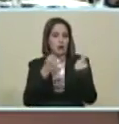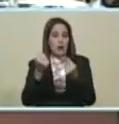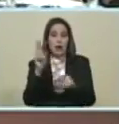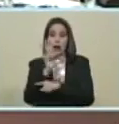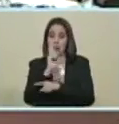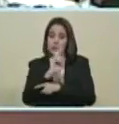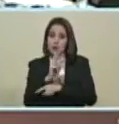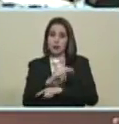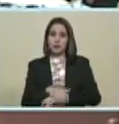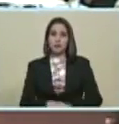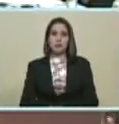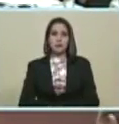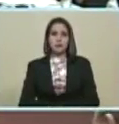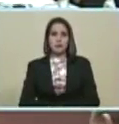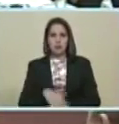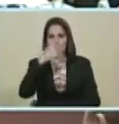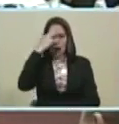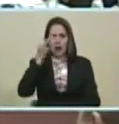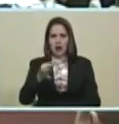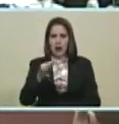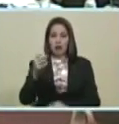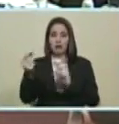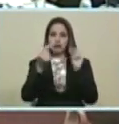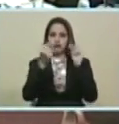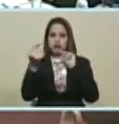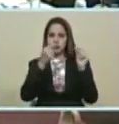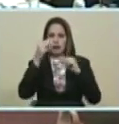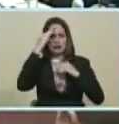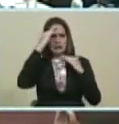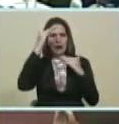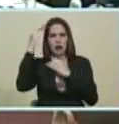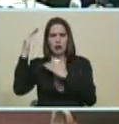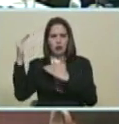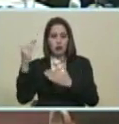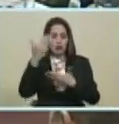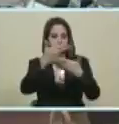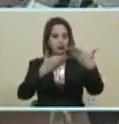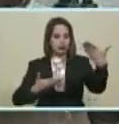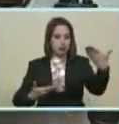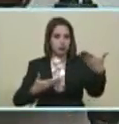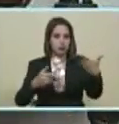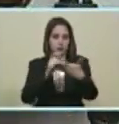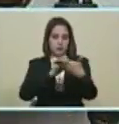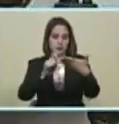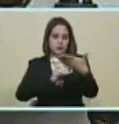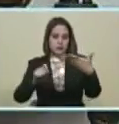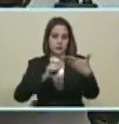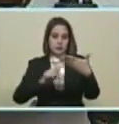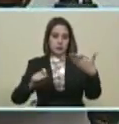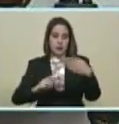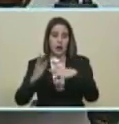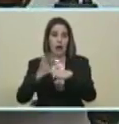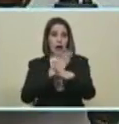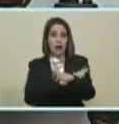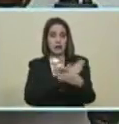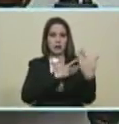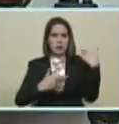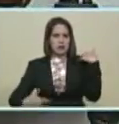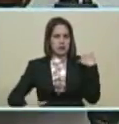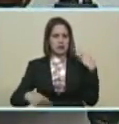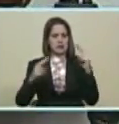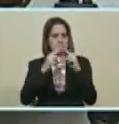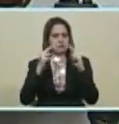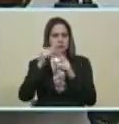velocidad. Creo en el diálogo... ...por eso saludo este comunicado... ...del expresidente Zapatero... ...que se ha conocido